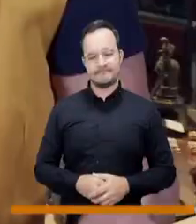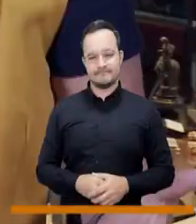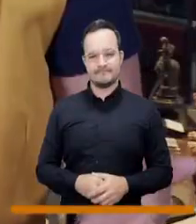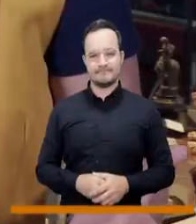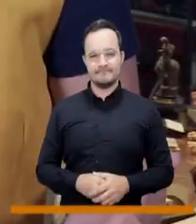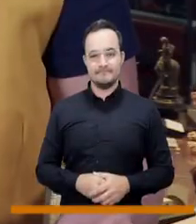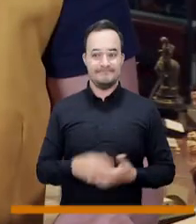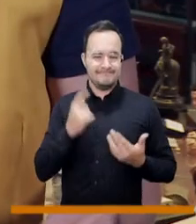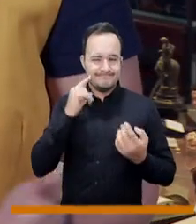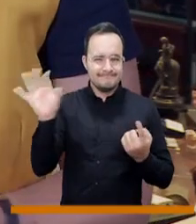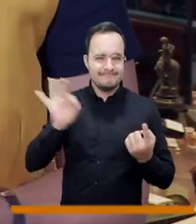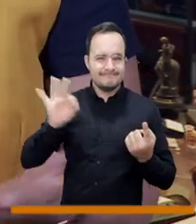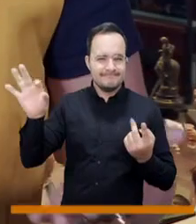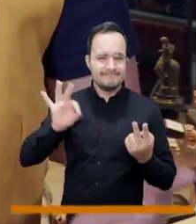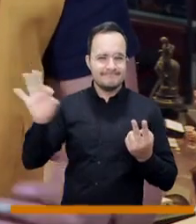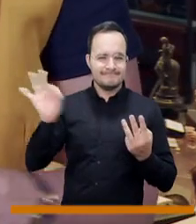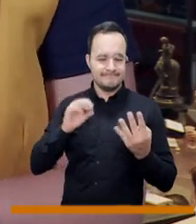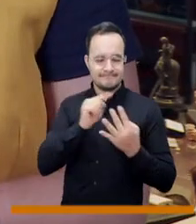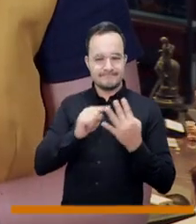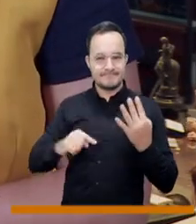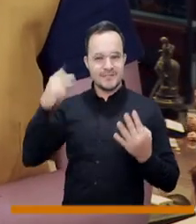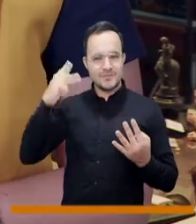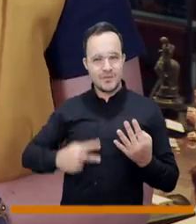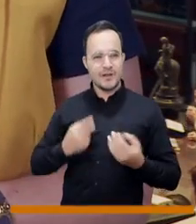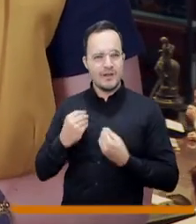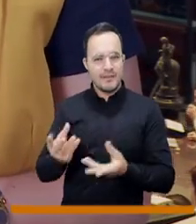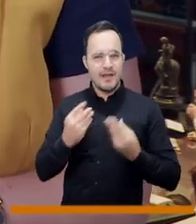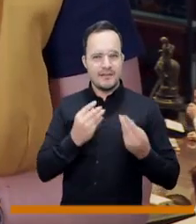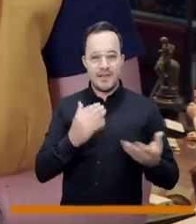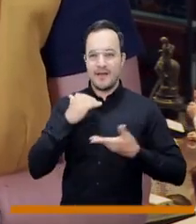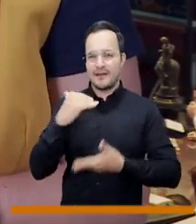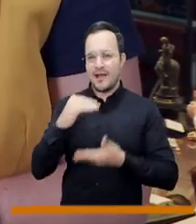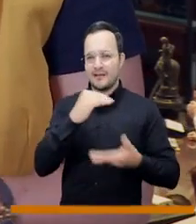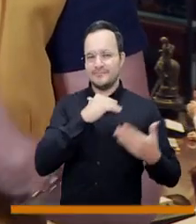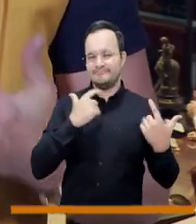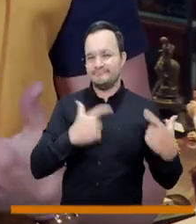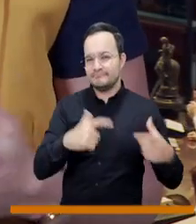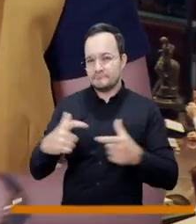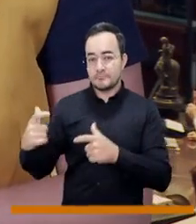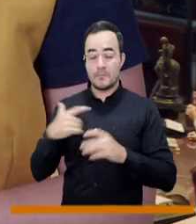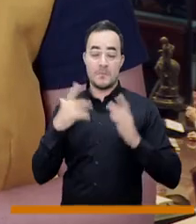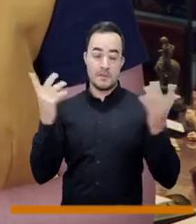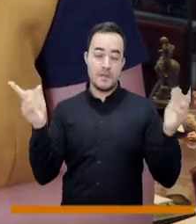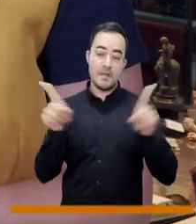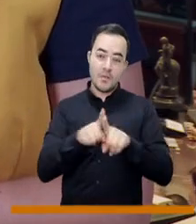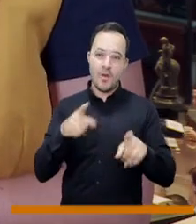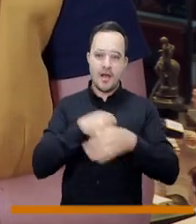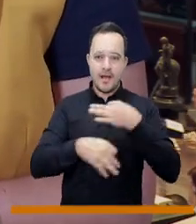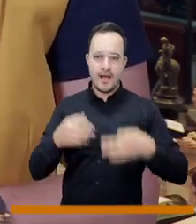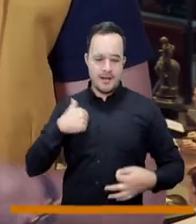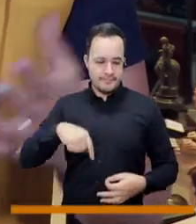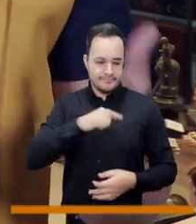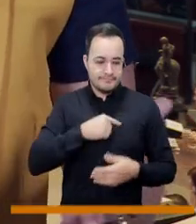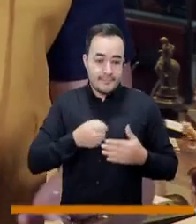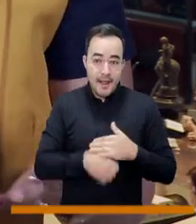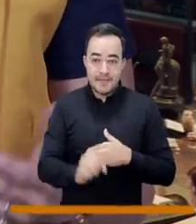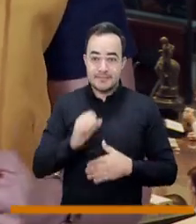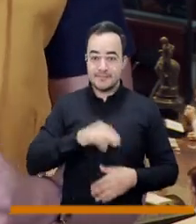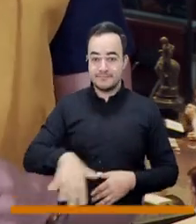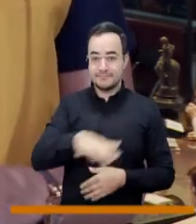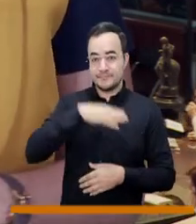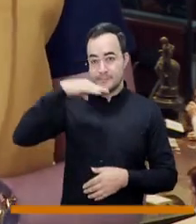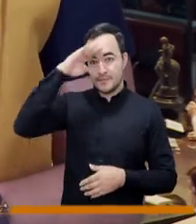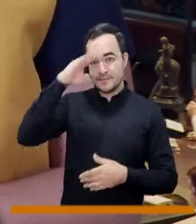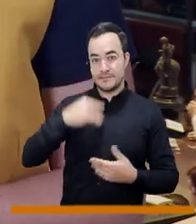Por solo citar algunos de esos grandes regalos que ha recibido nuestra ciudad, pero nosotros, como hijos de nacimiento y por